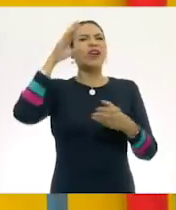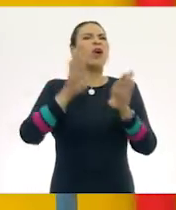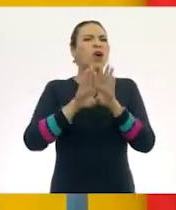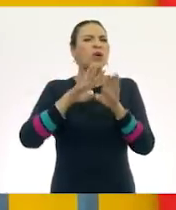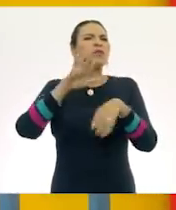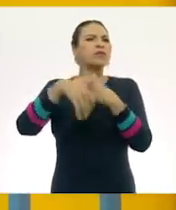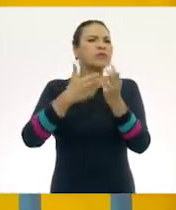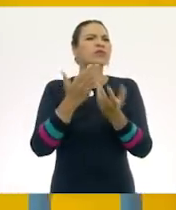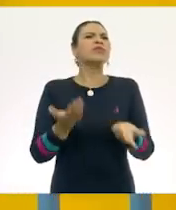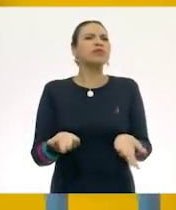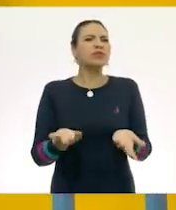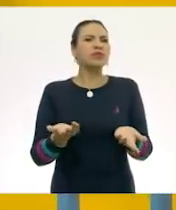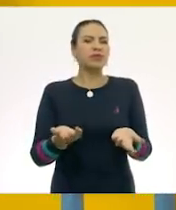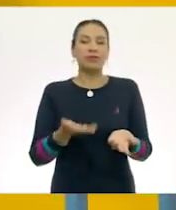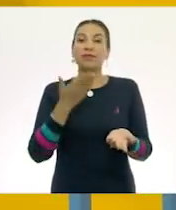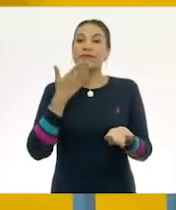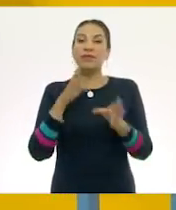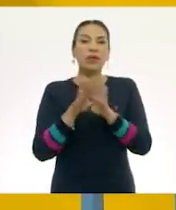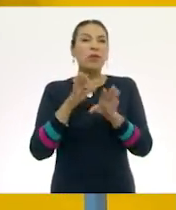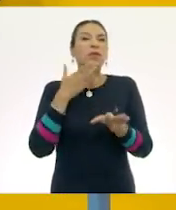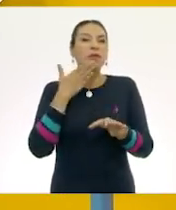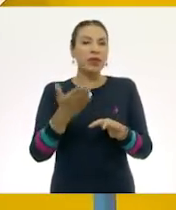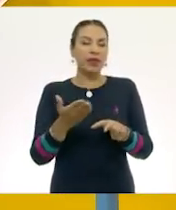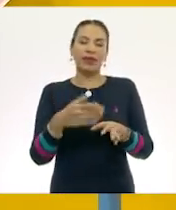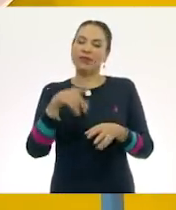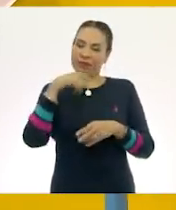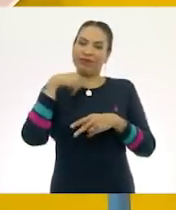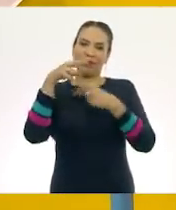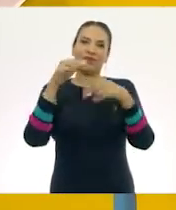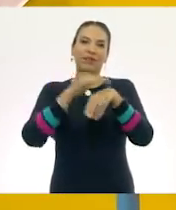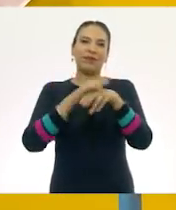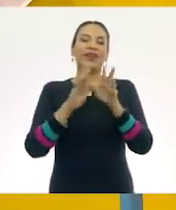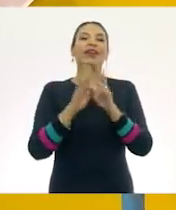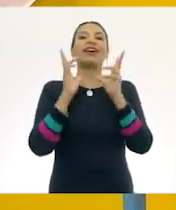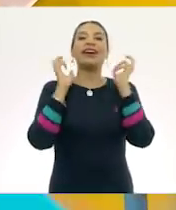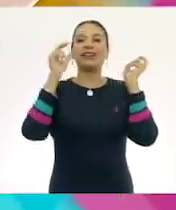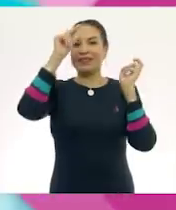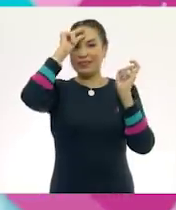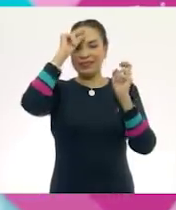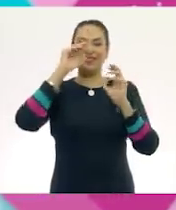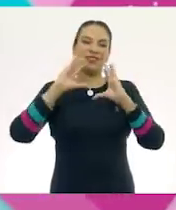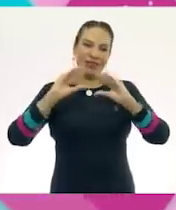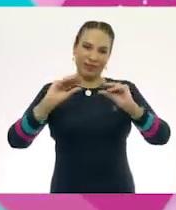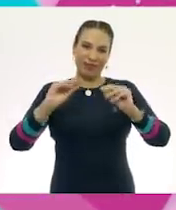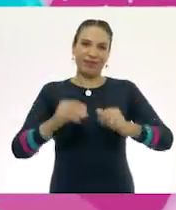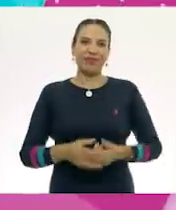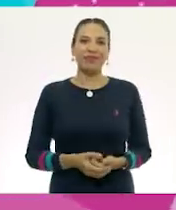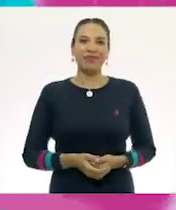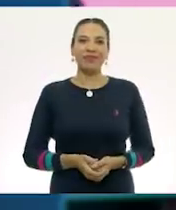debemos lavar nuestras manos correctamente? Vamos con nuestro amigo Ajo, listo para que nos lo recuerde.